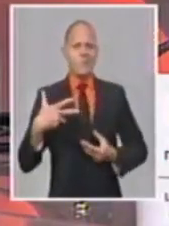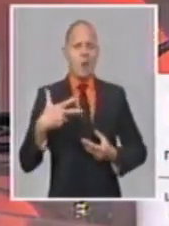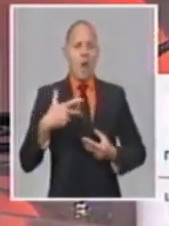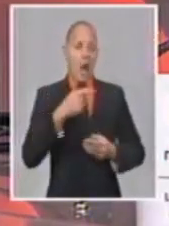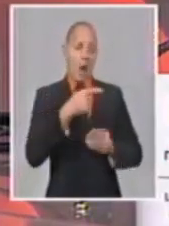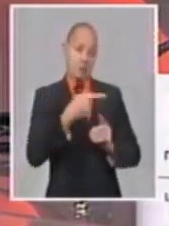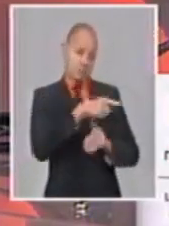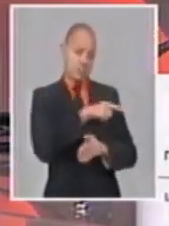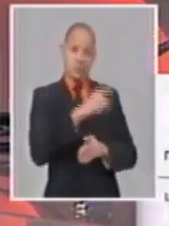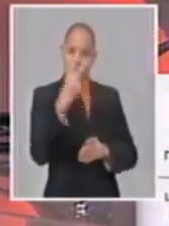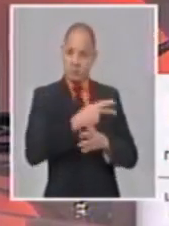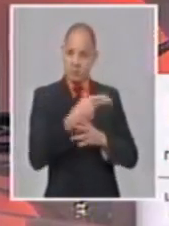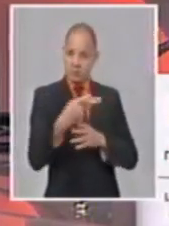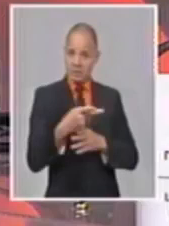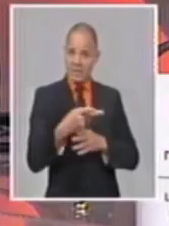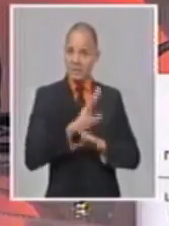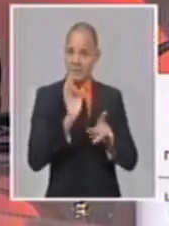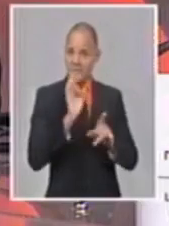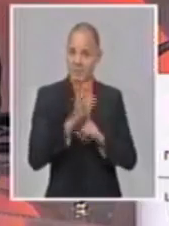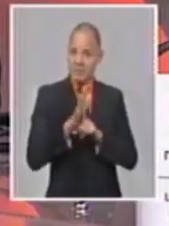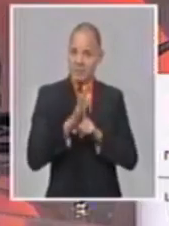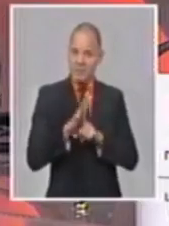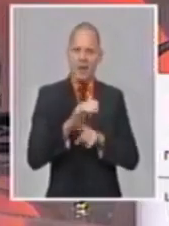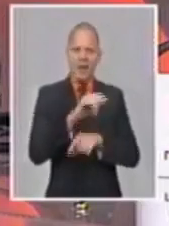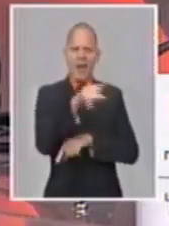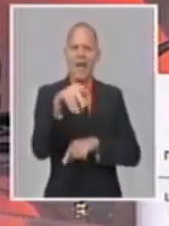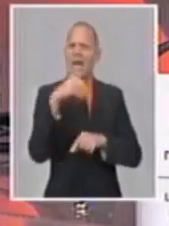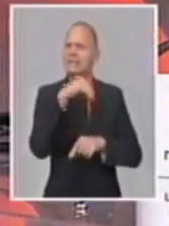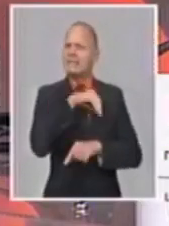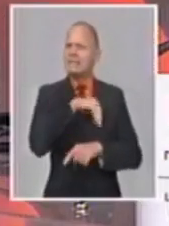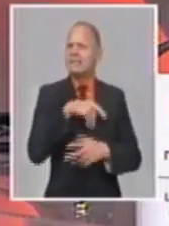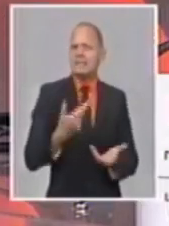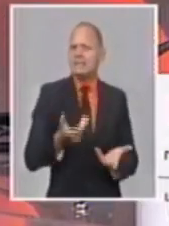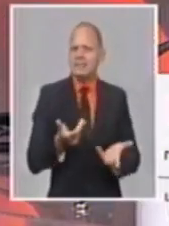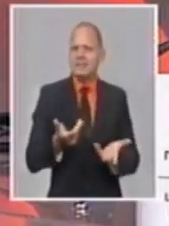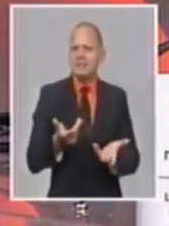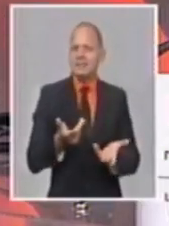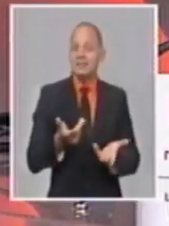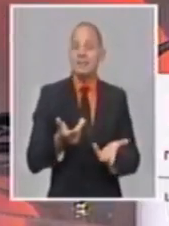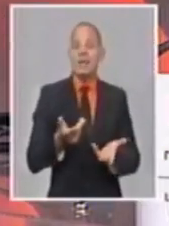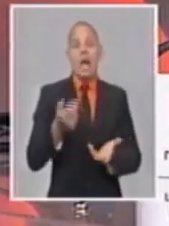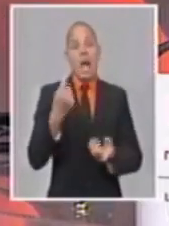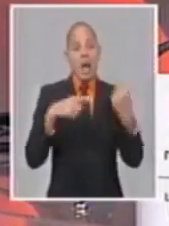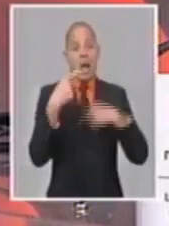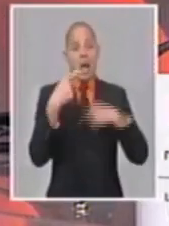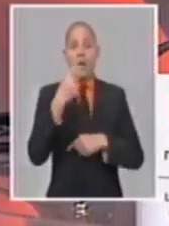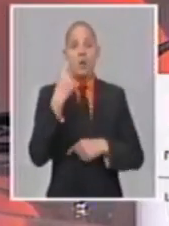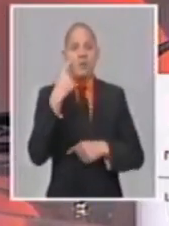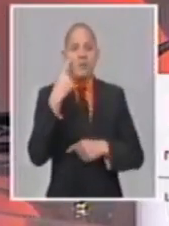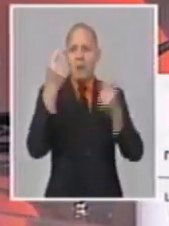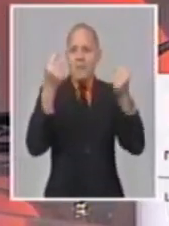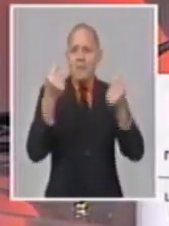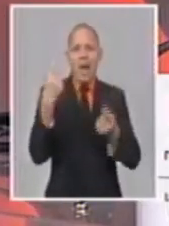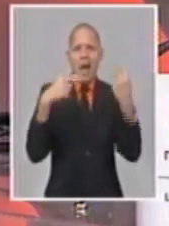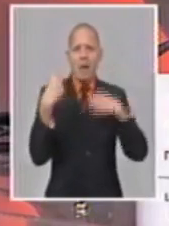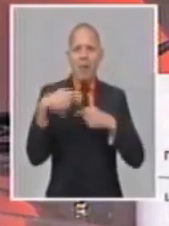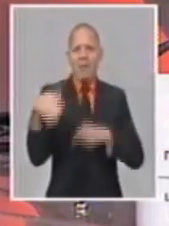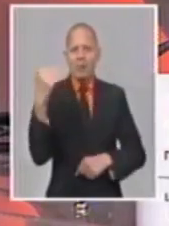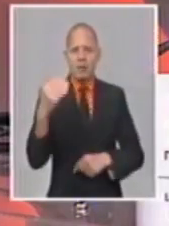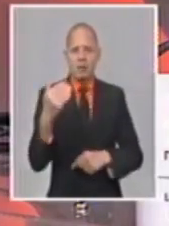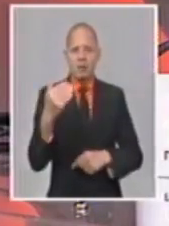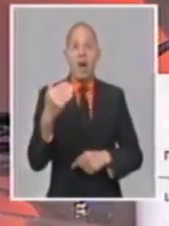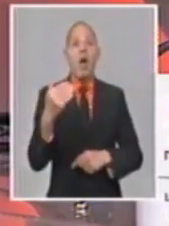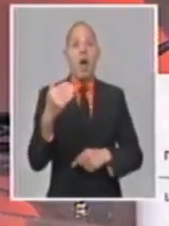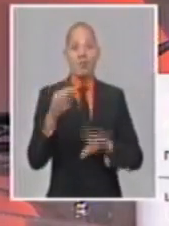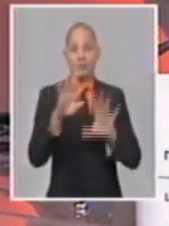estos primeros 14 días de la tarea de ordenamiento? ¿Cómo se enfrentan las violaciones de esos precios? Sobre estos temas importantes estaremos